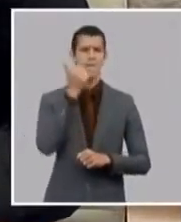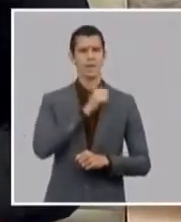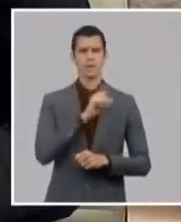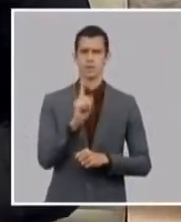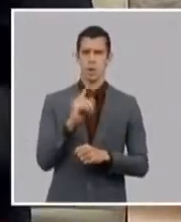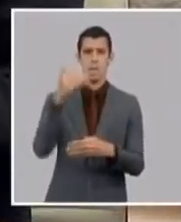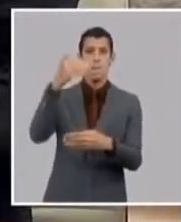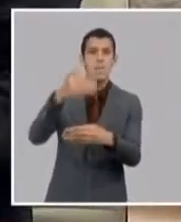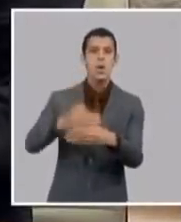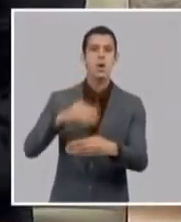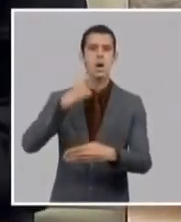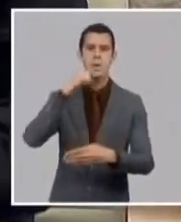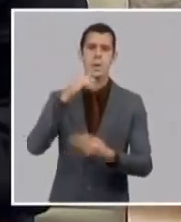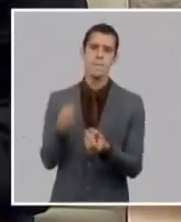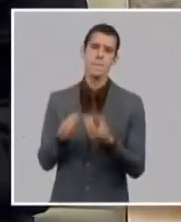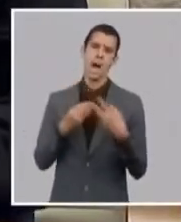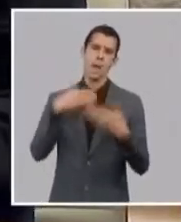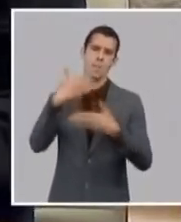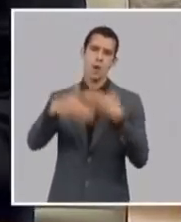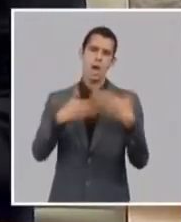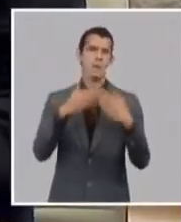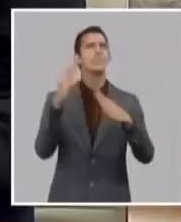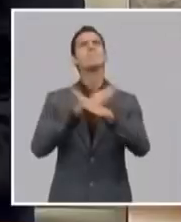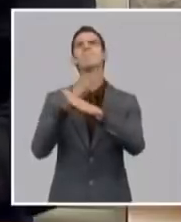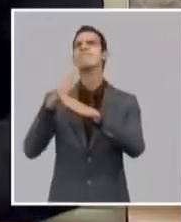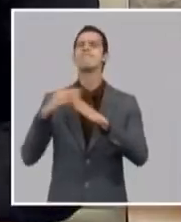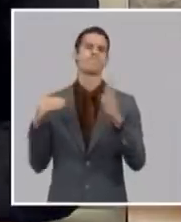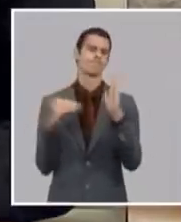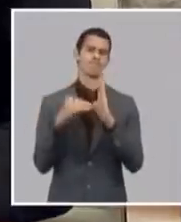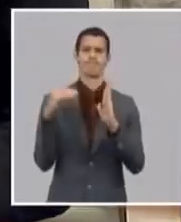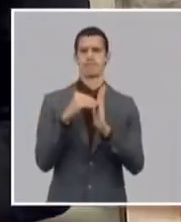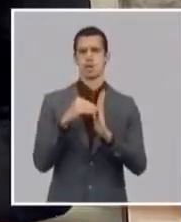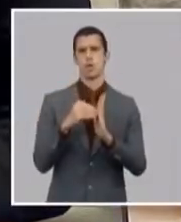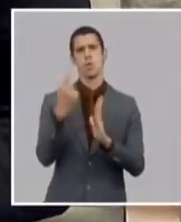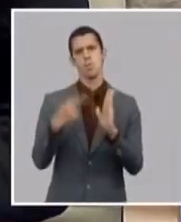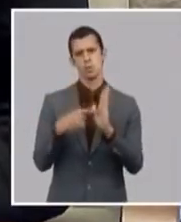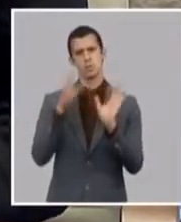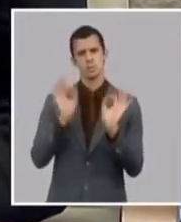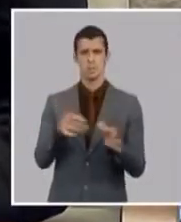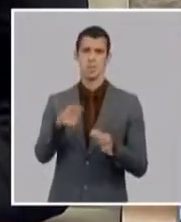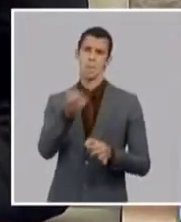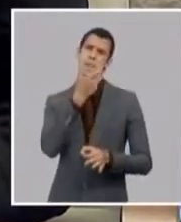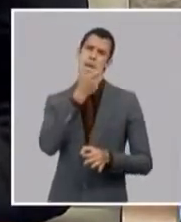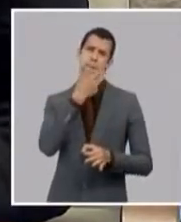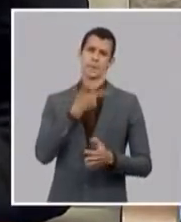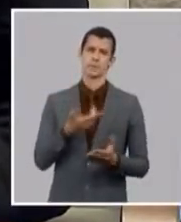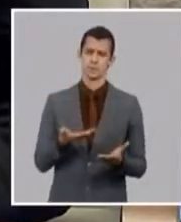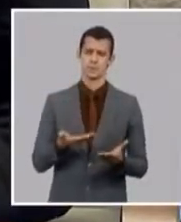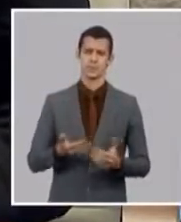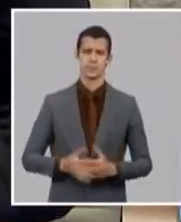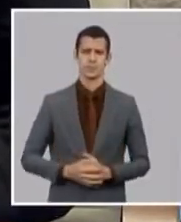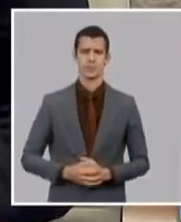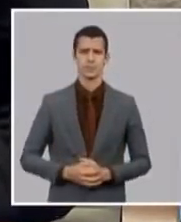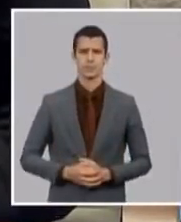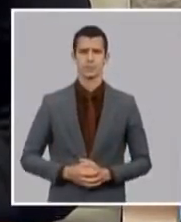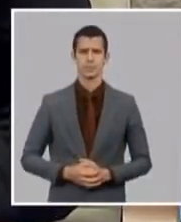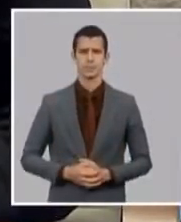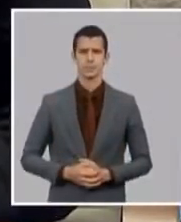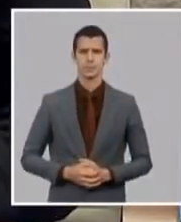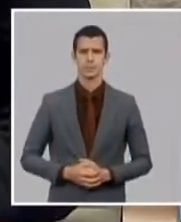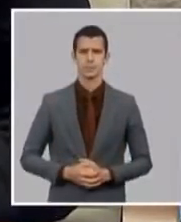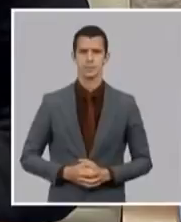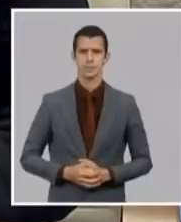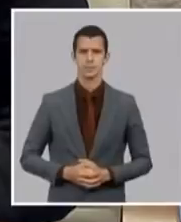buscar solución y mucho más un tema como este tan pero tan sensible bueno a partir de esta